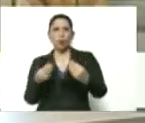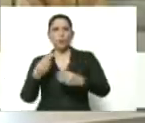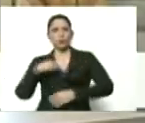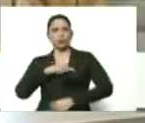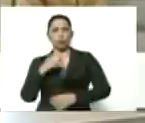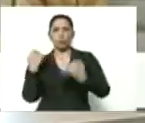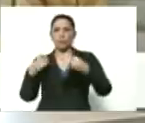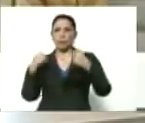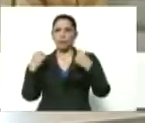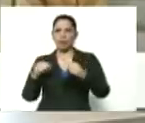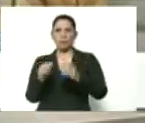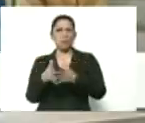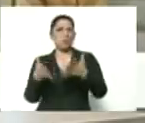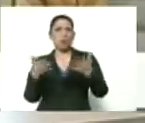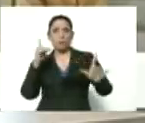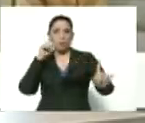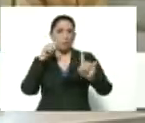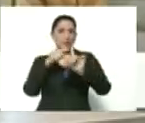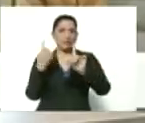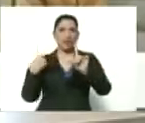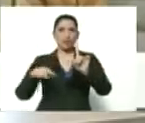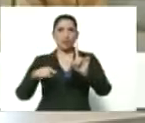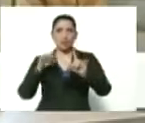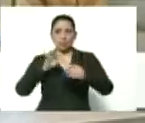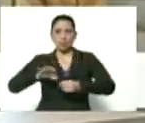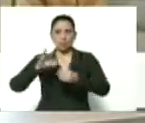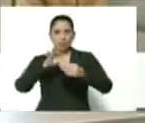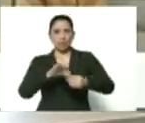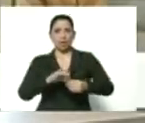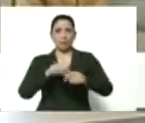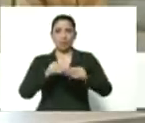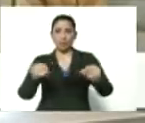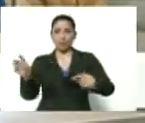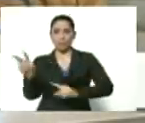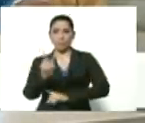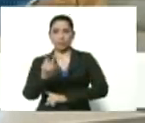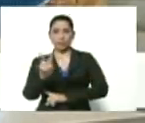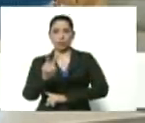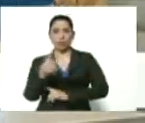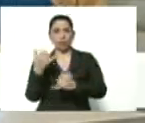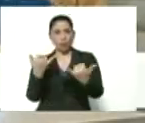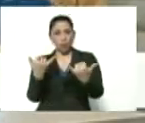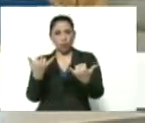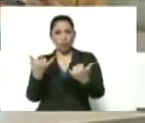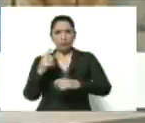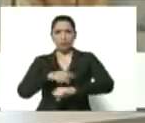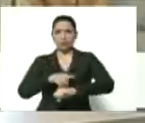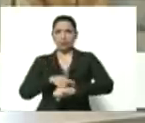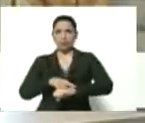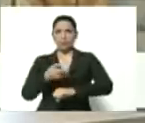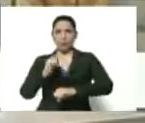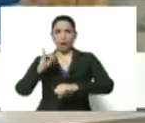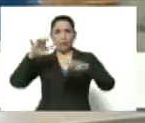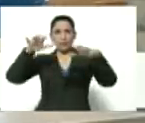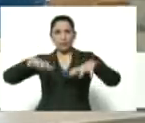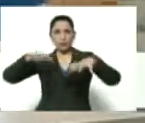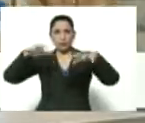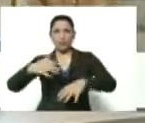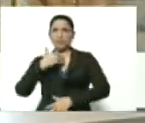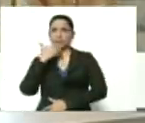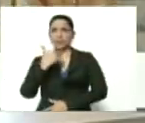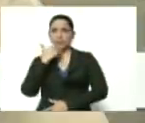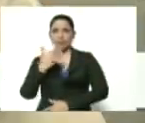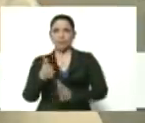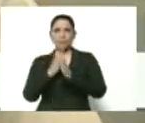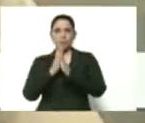y qué perspectiva tiene la siembra de la tierra venezolana en este tiempo en que llega la lluvia. Tiempo de invierno,